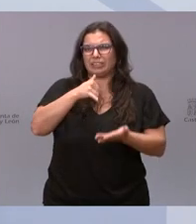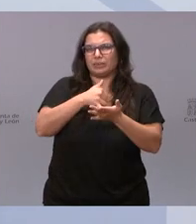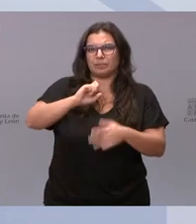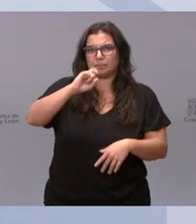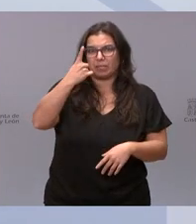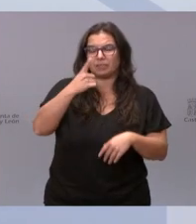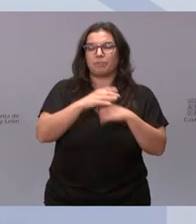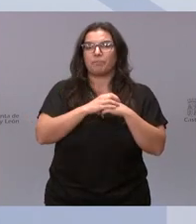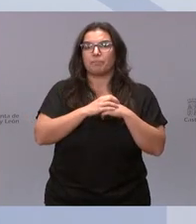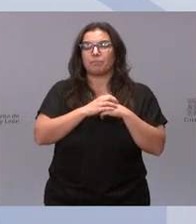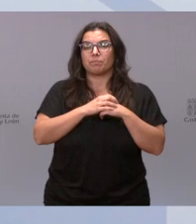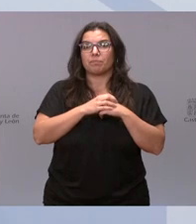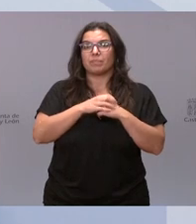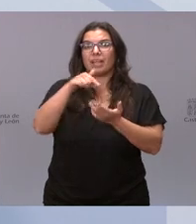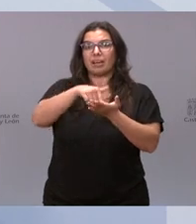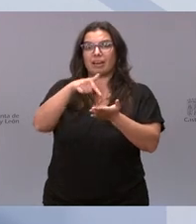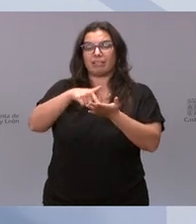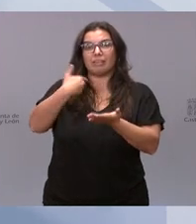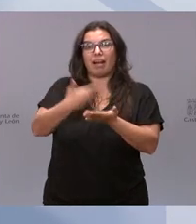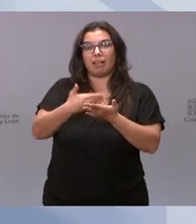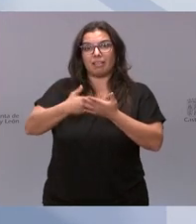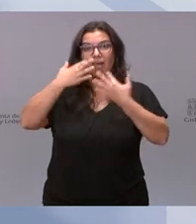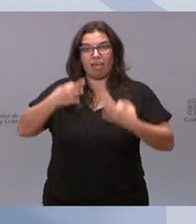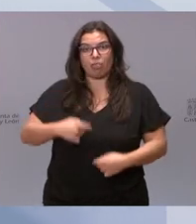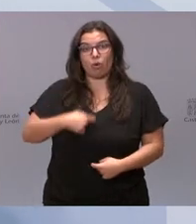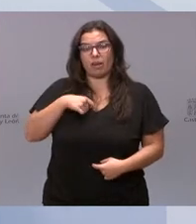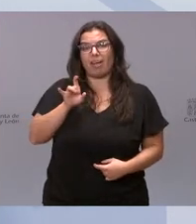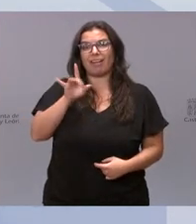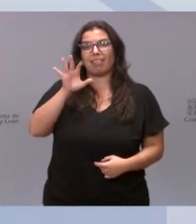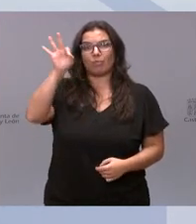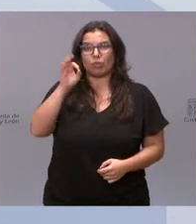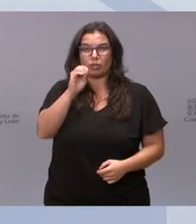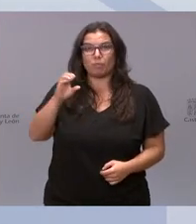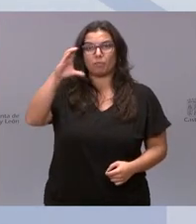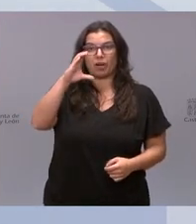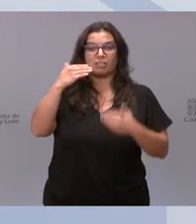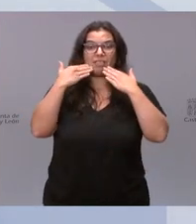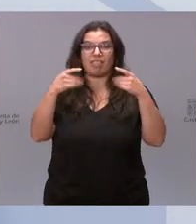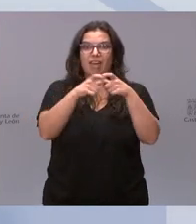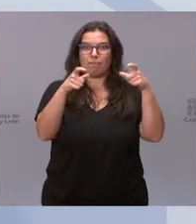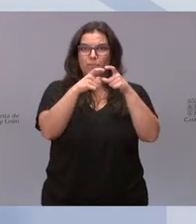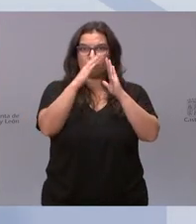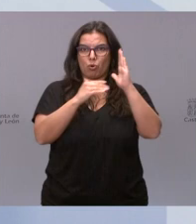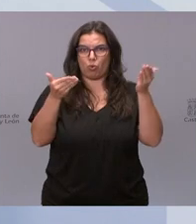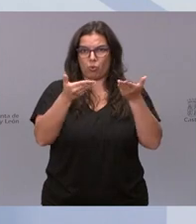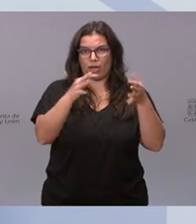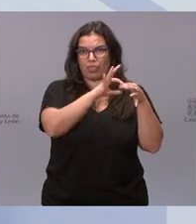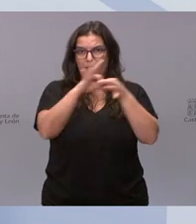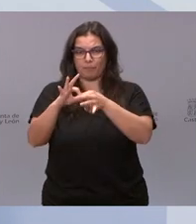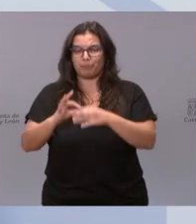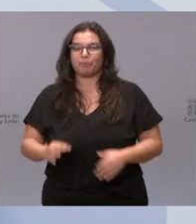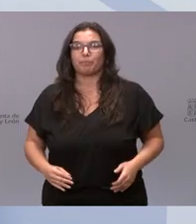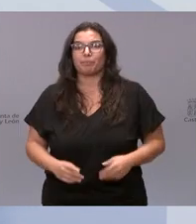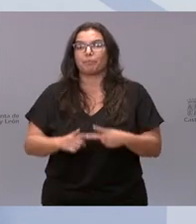15% la renta garantizada de ciudadanía a través de este bono de urgencia social. También